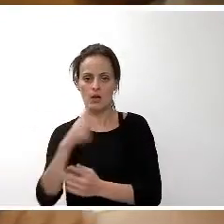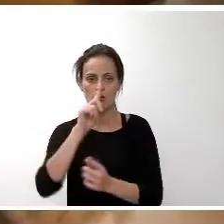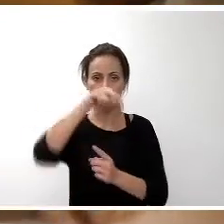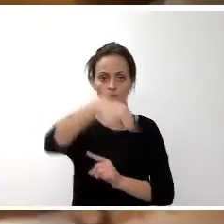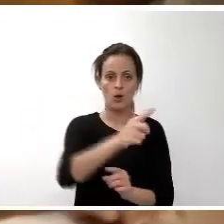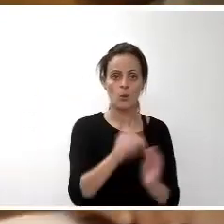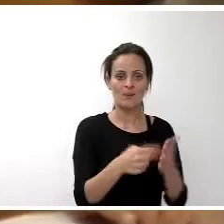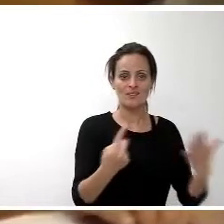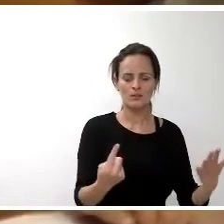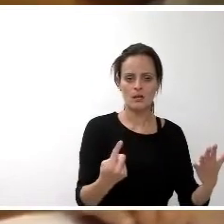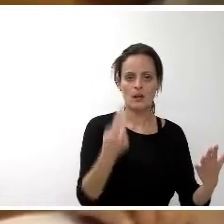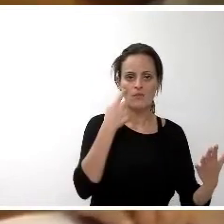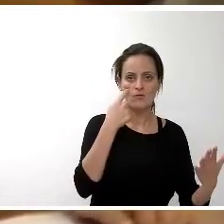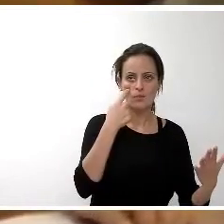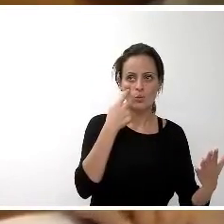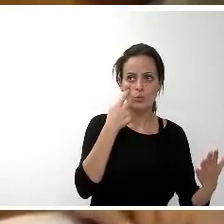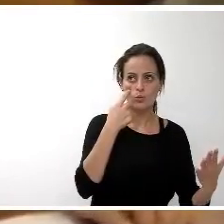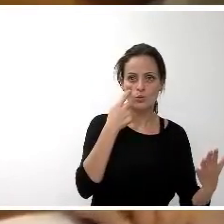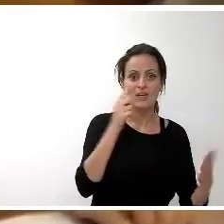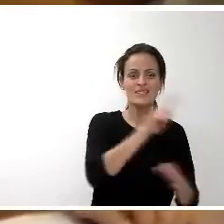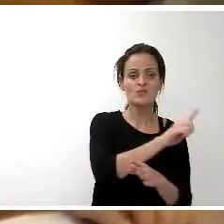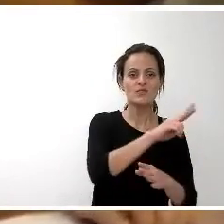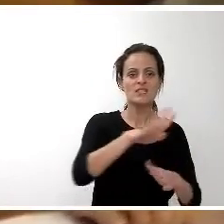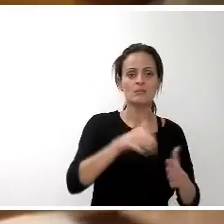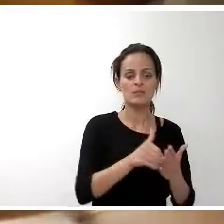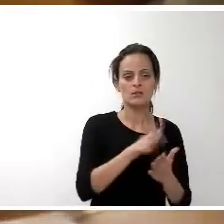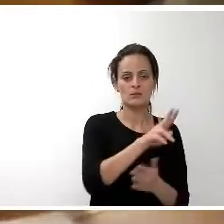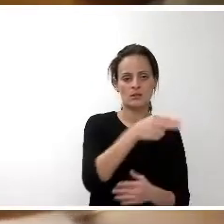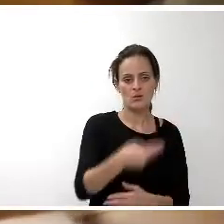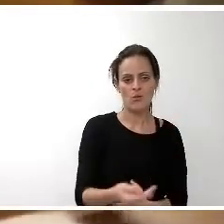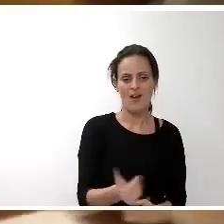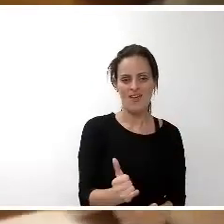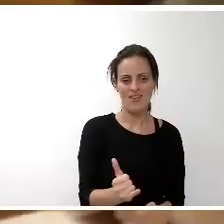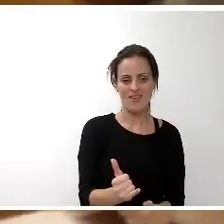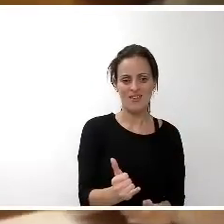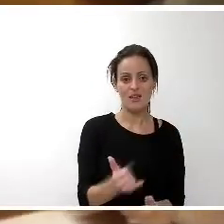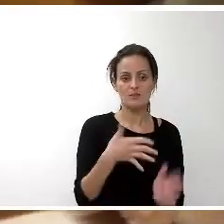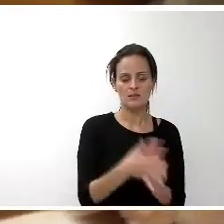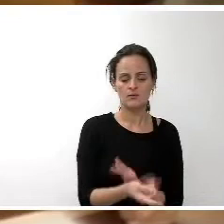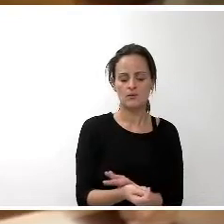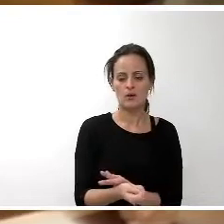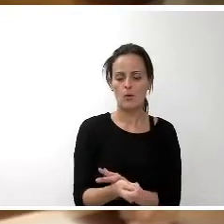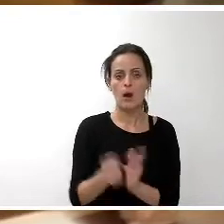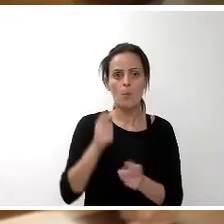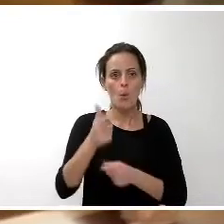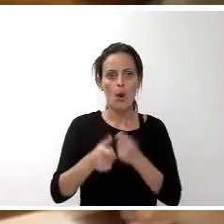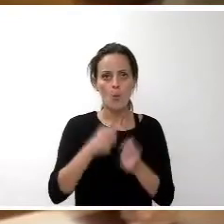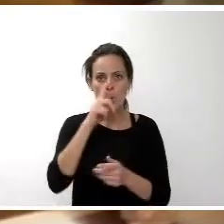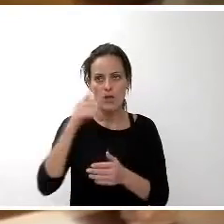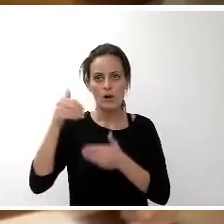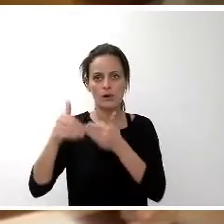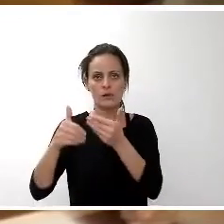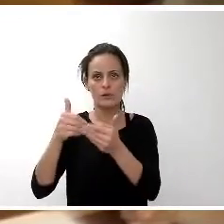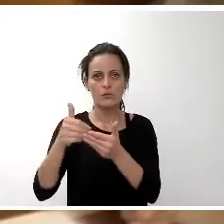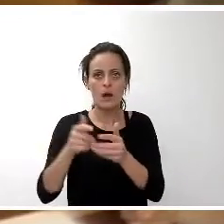2016, tiene un presupuesto de 125 millones de euros. Es un presupuesto que ha venido creciendo año tras año en los